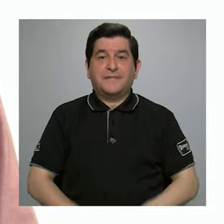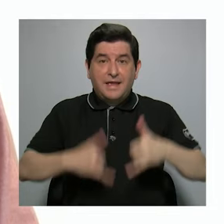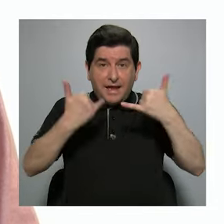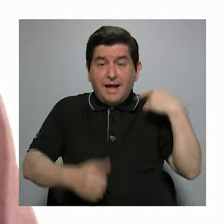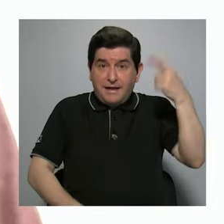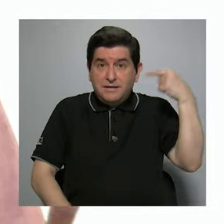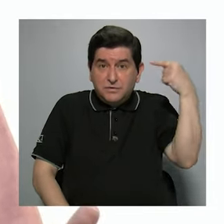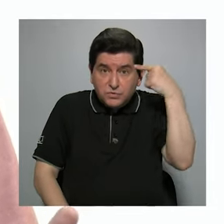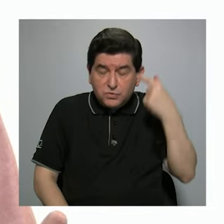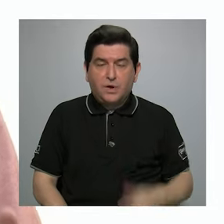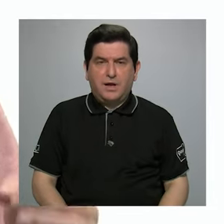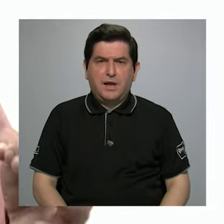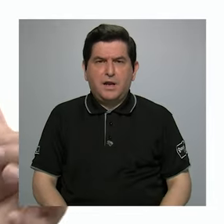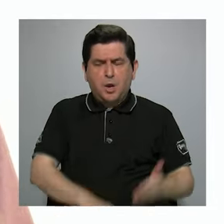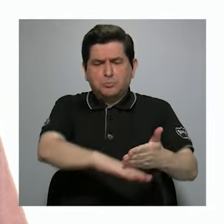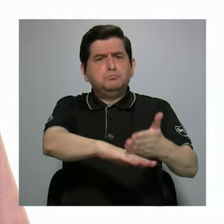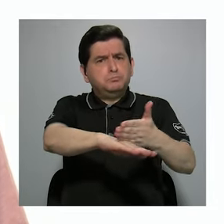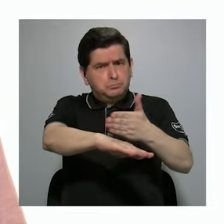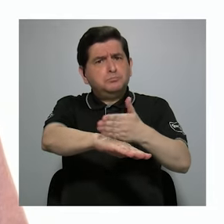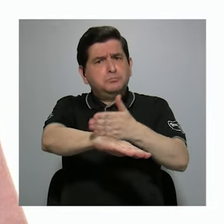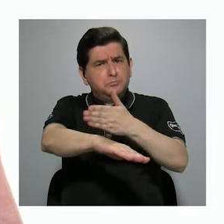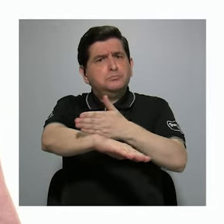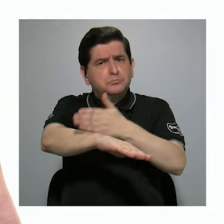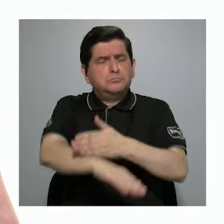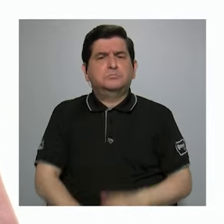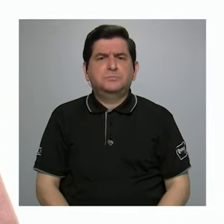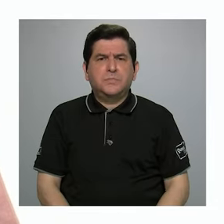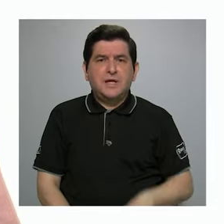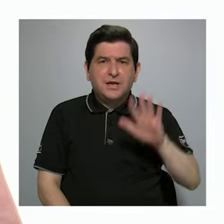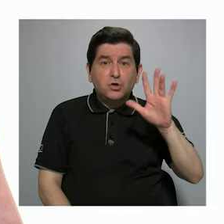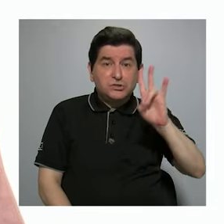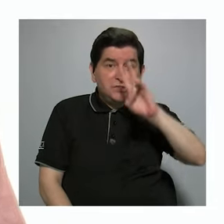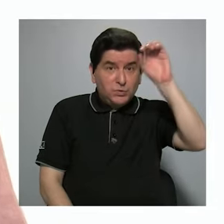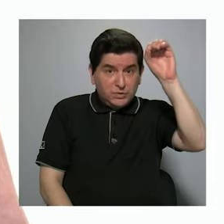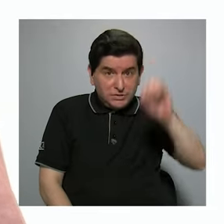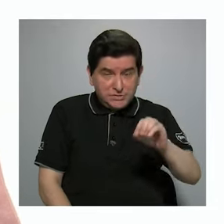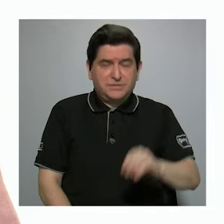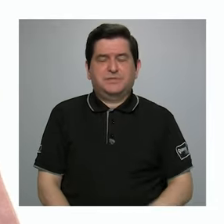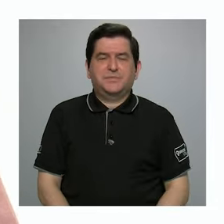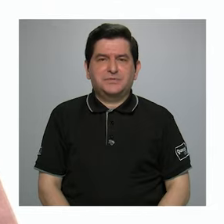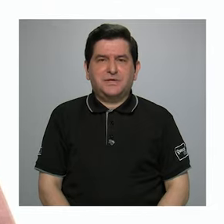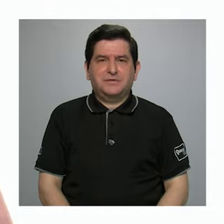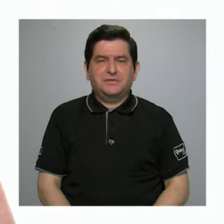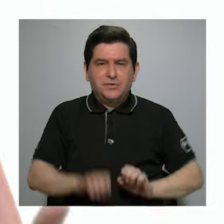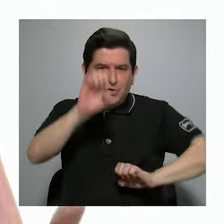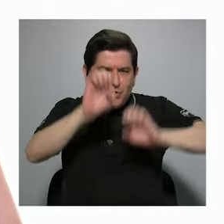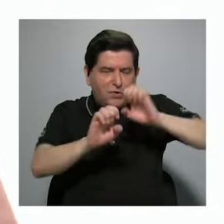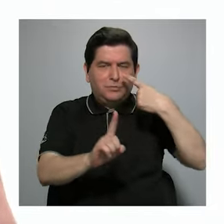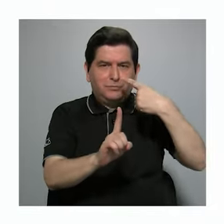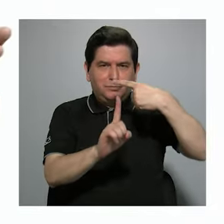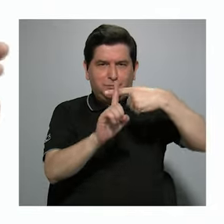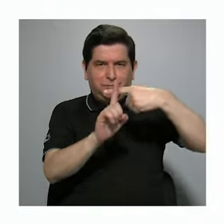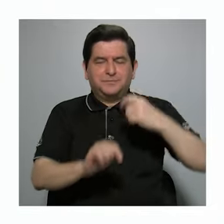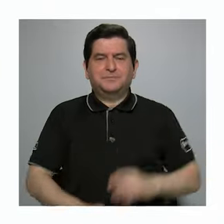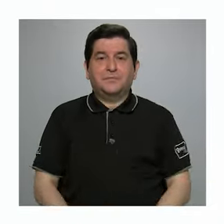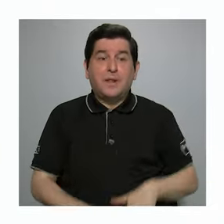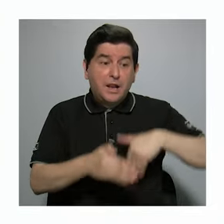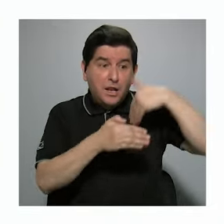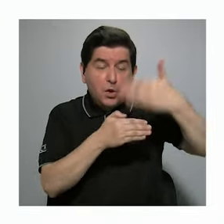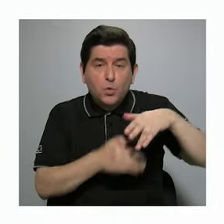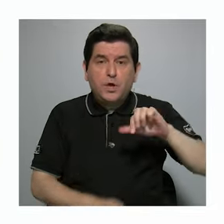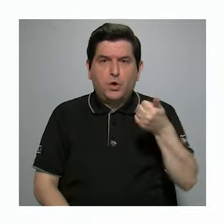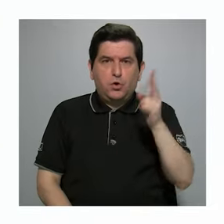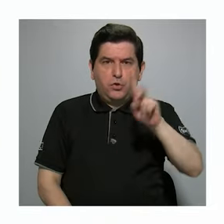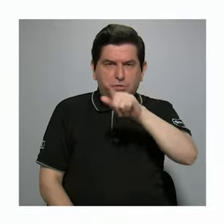actual gobierno experimentó una recuperación al alcanzar un 57% de valoraciones positivas, luego de